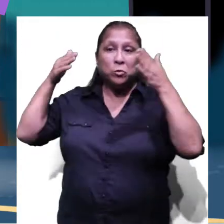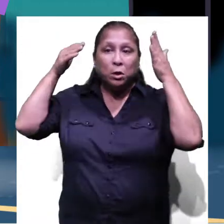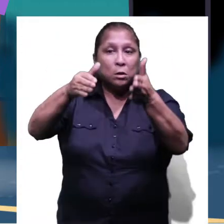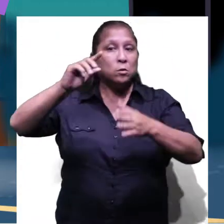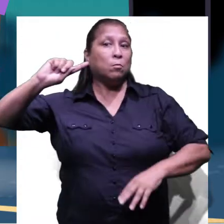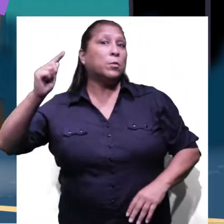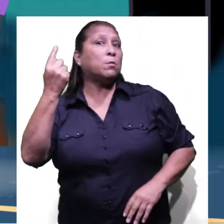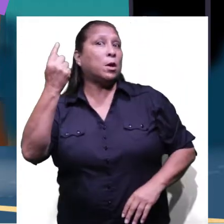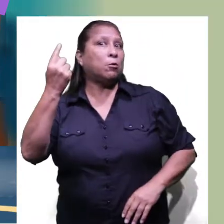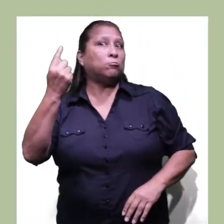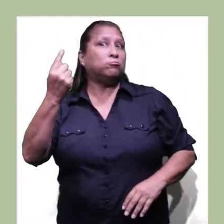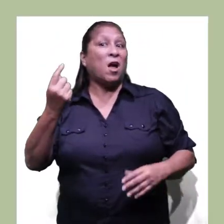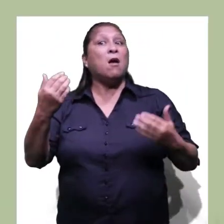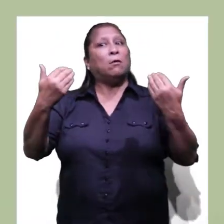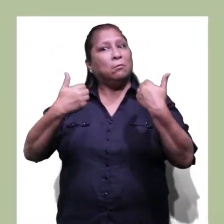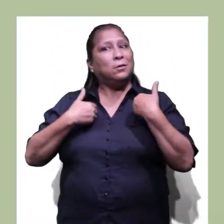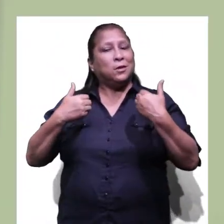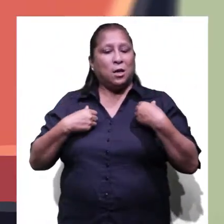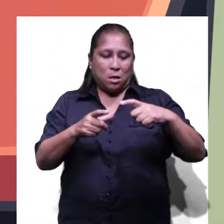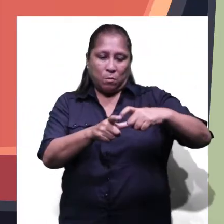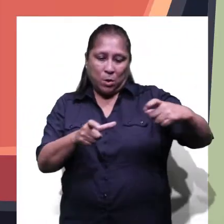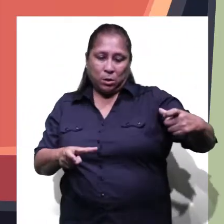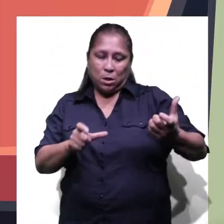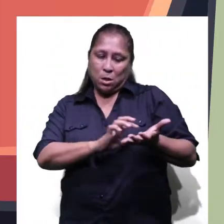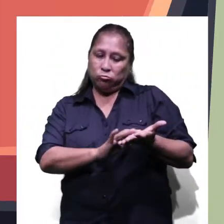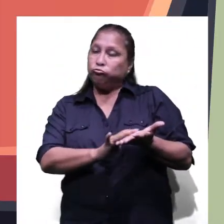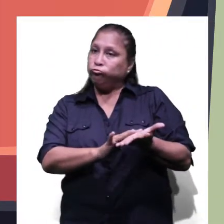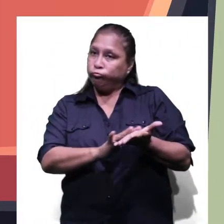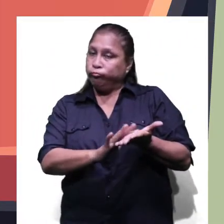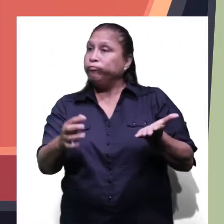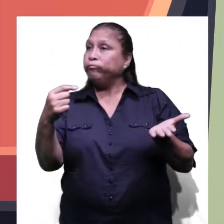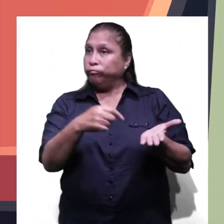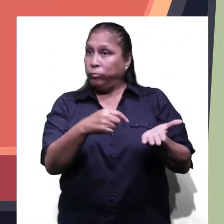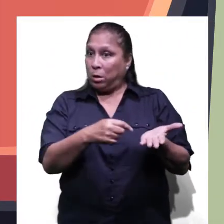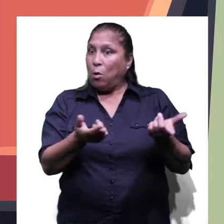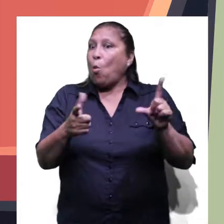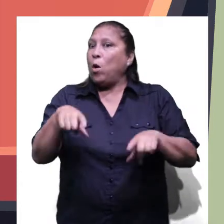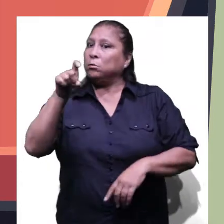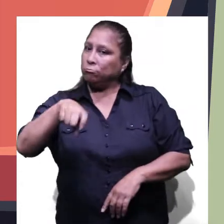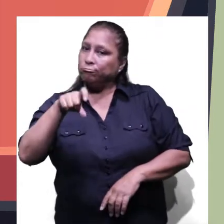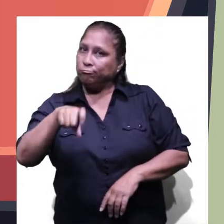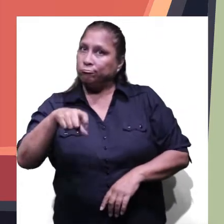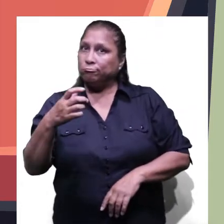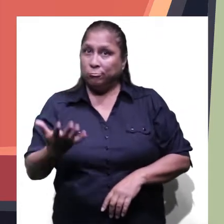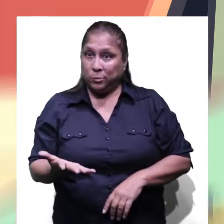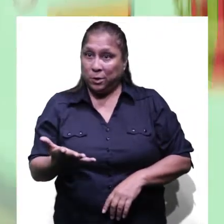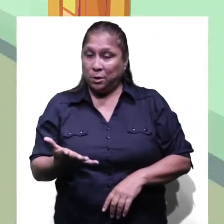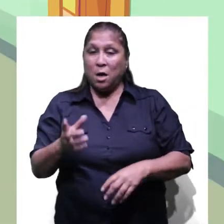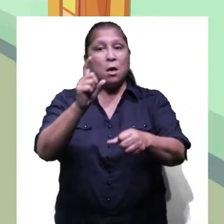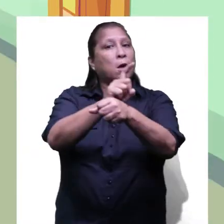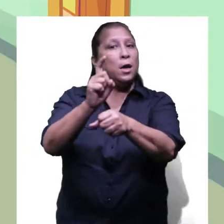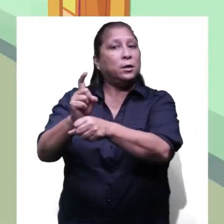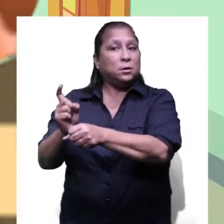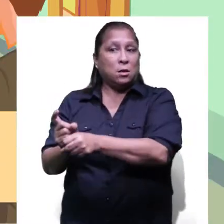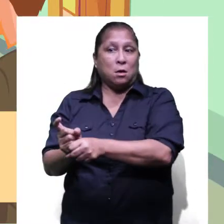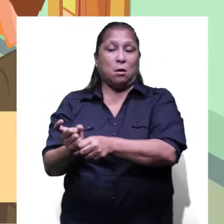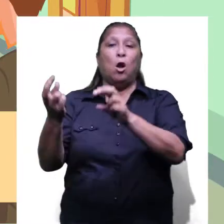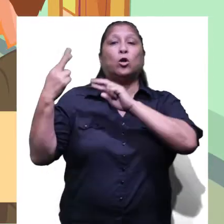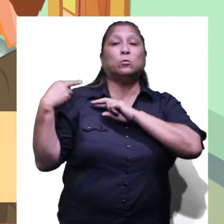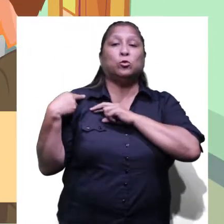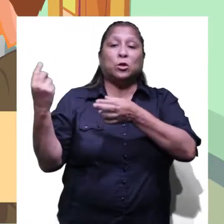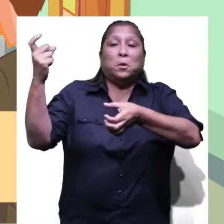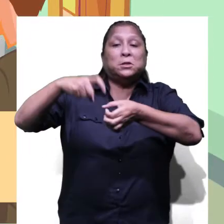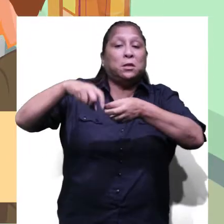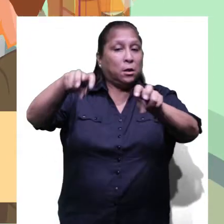y atención preferente, contar con plantillas en sistema braille cuando se requieran, instruir a los